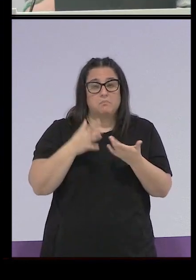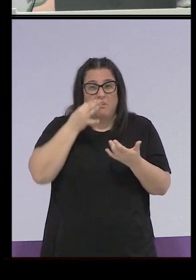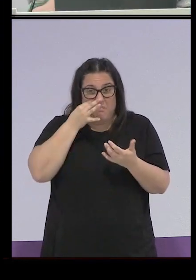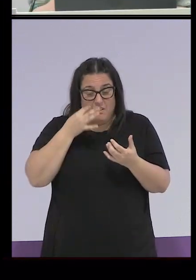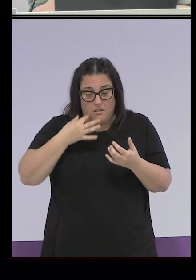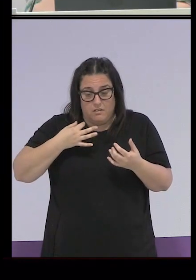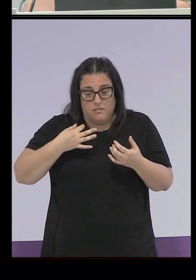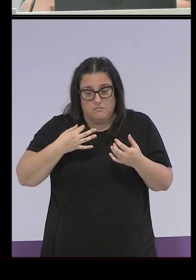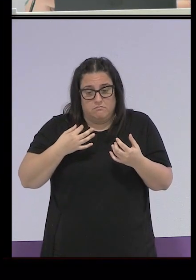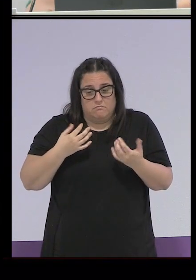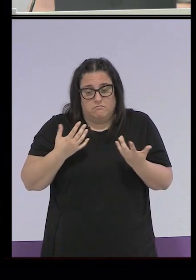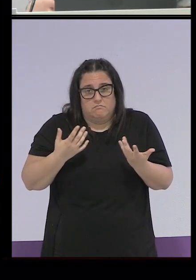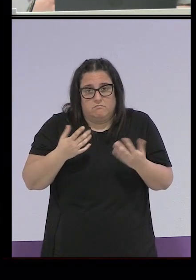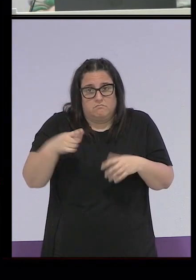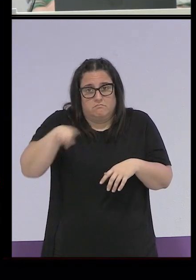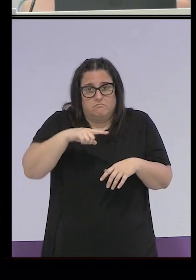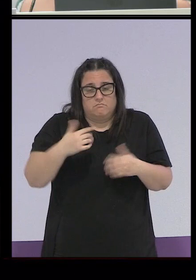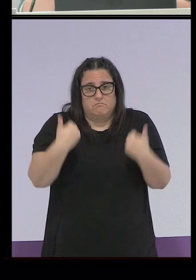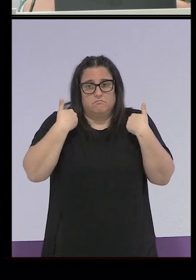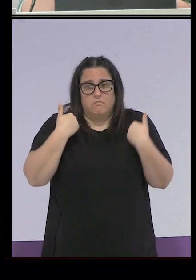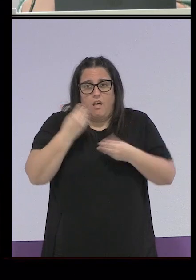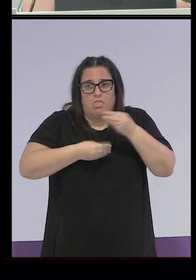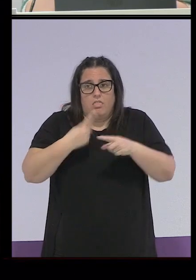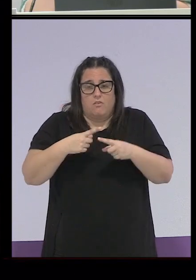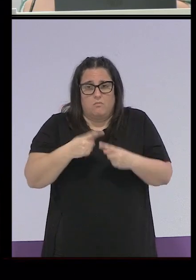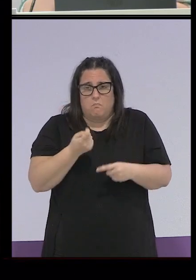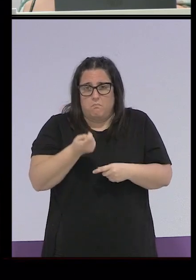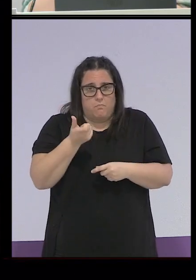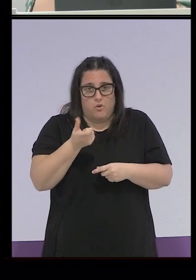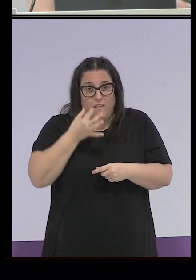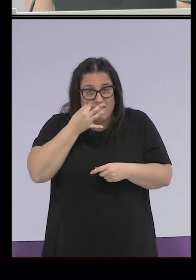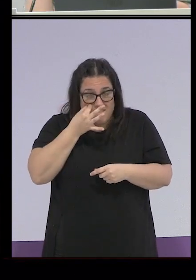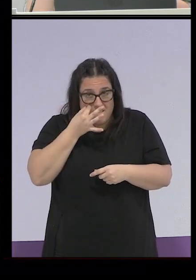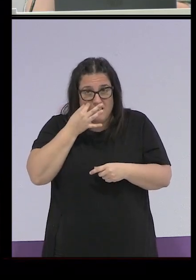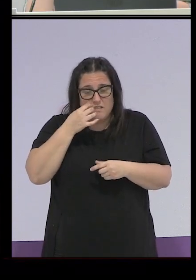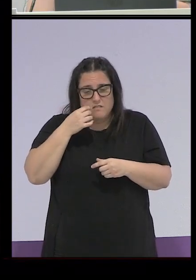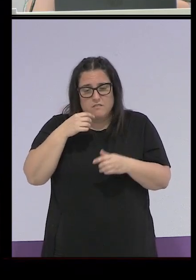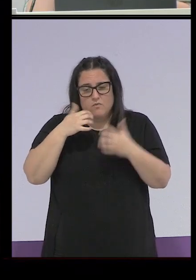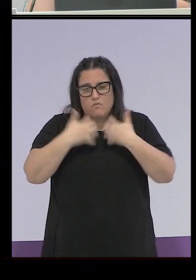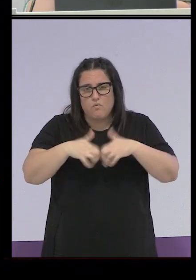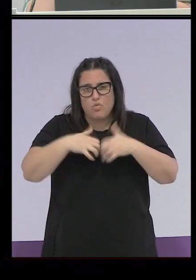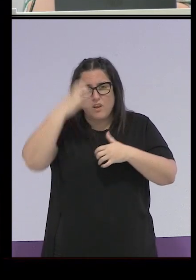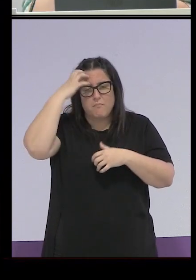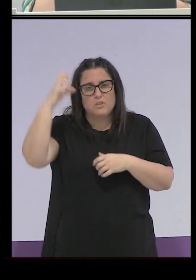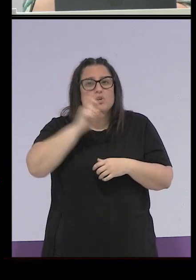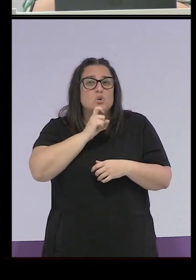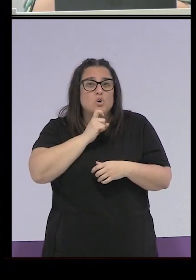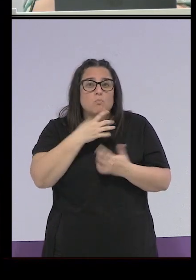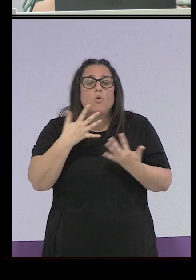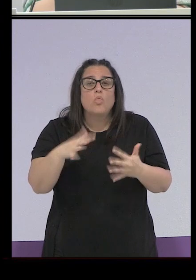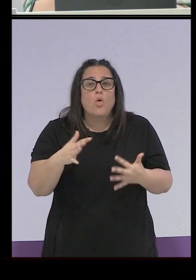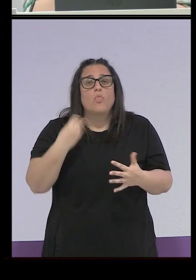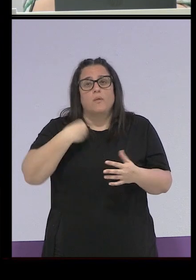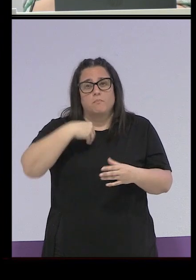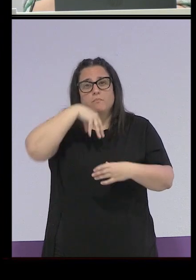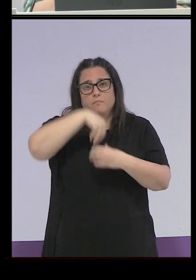no tenían mucha capacidad de acción. El meollo de cómo funcionaba el patronato se llevaba